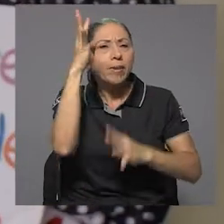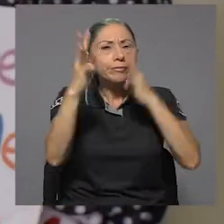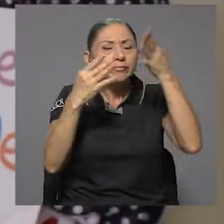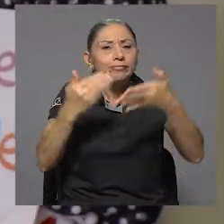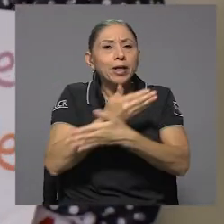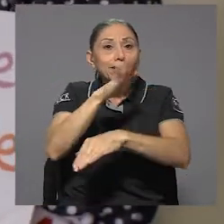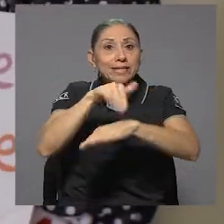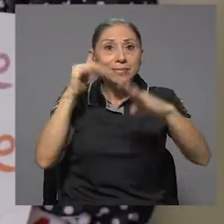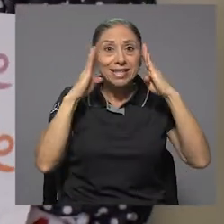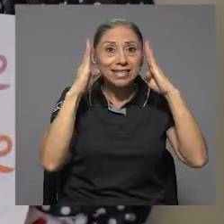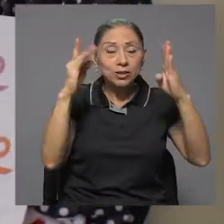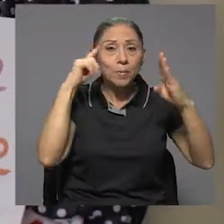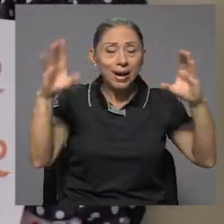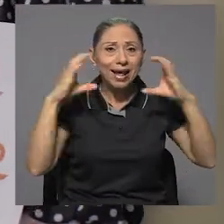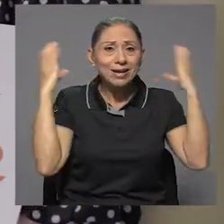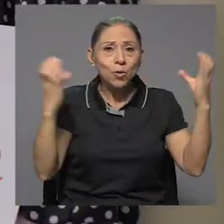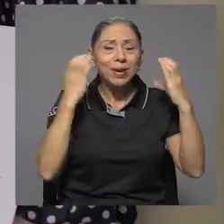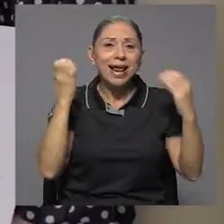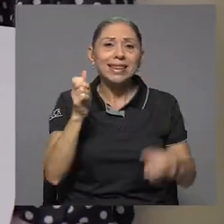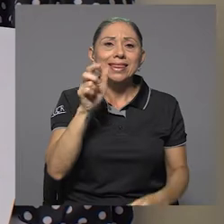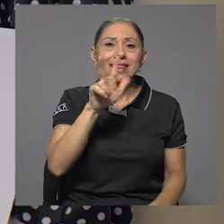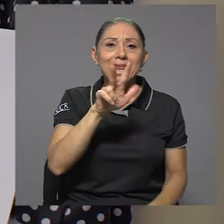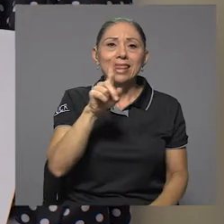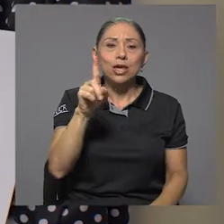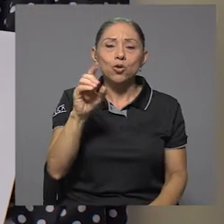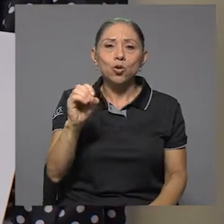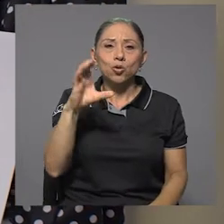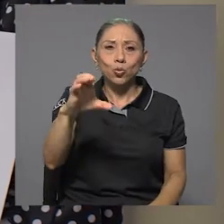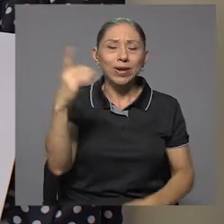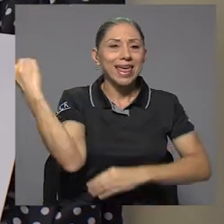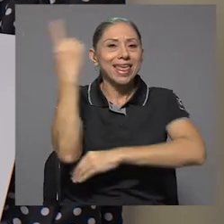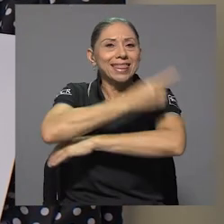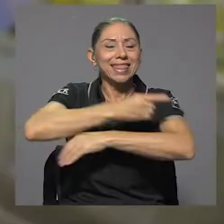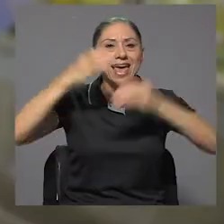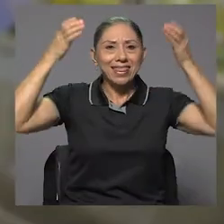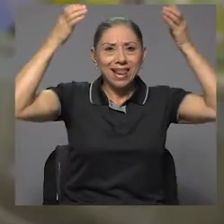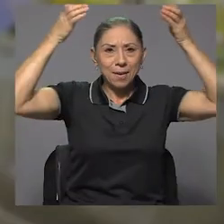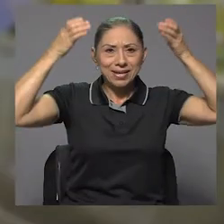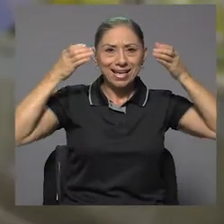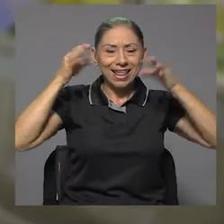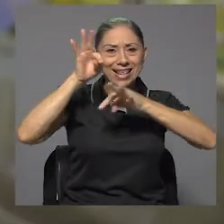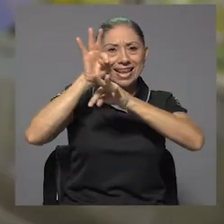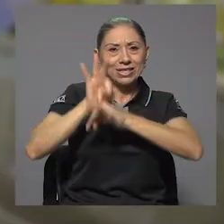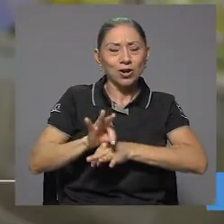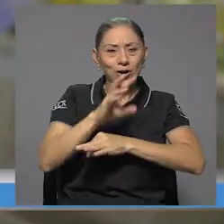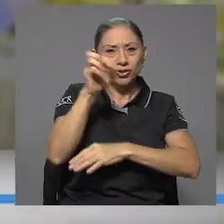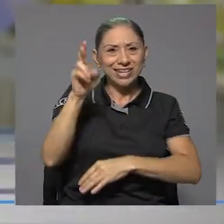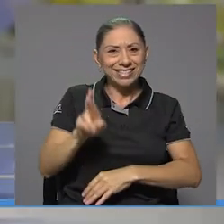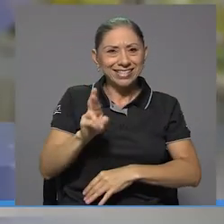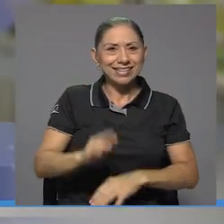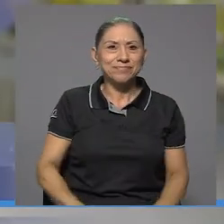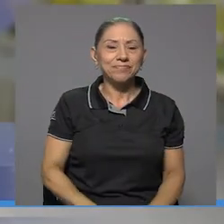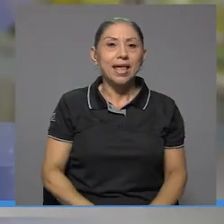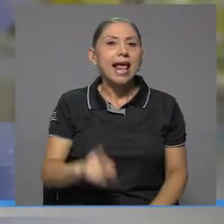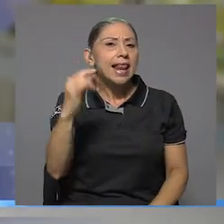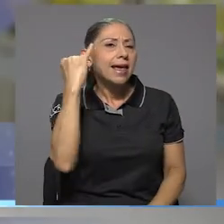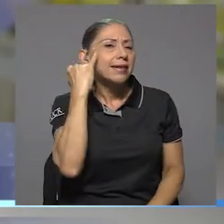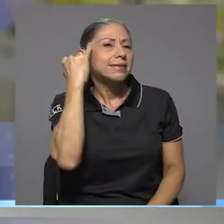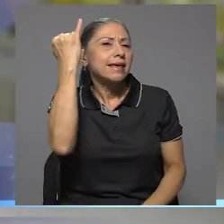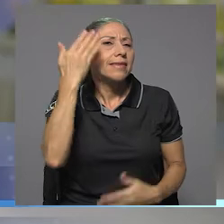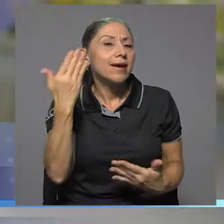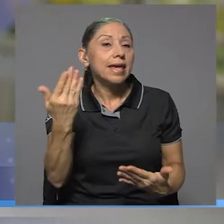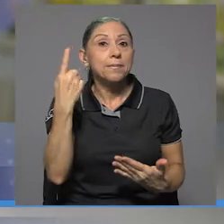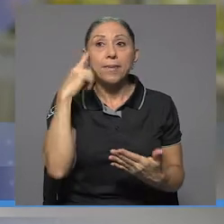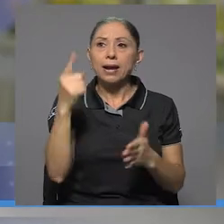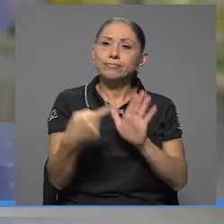conmemorar el 31 de octubre, día de la mascarada tradicional costarricense. La iniciativa surgió de un rescate de